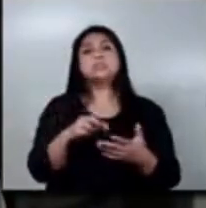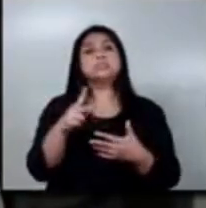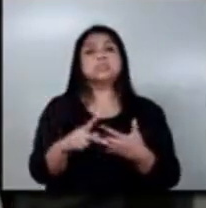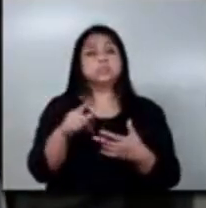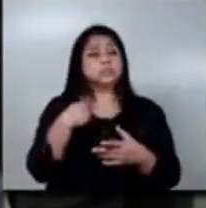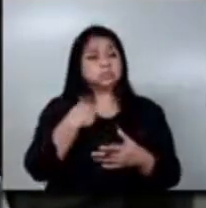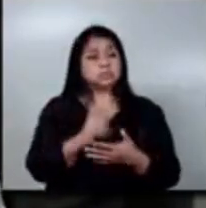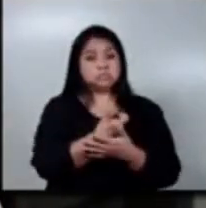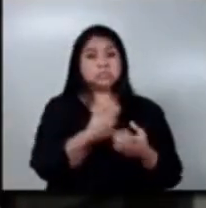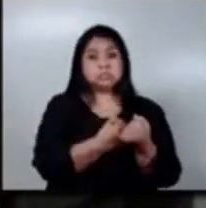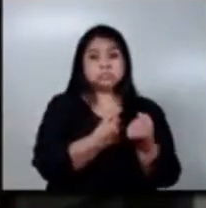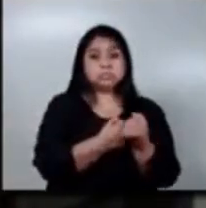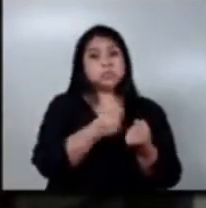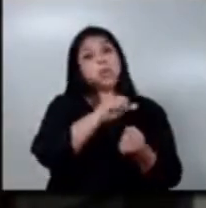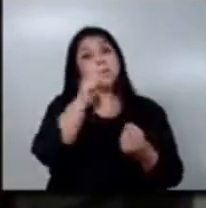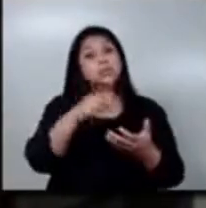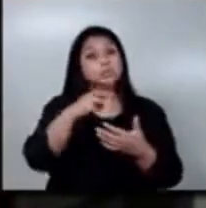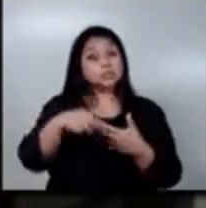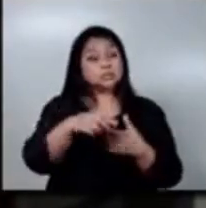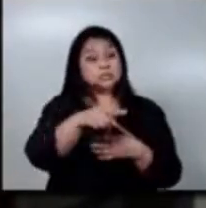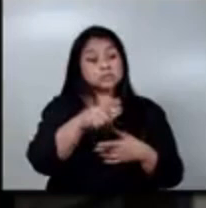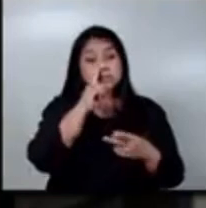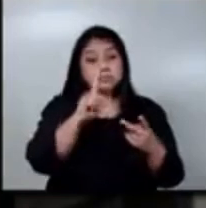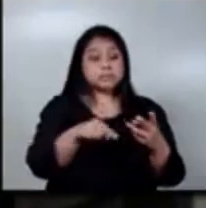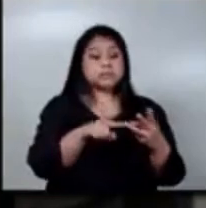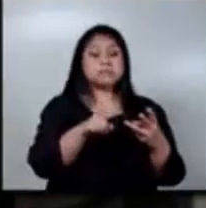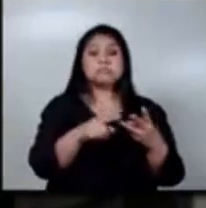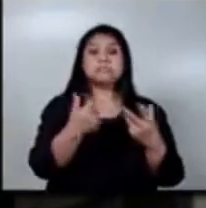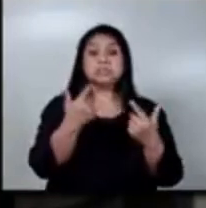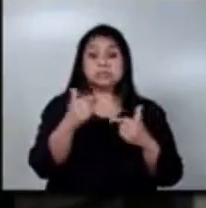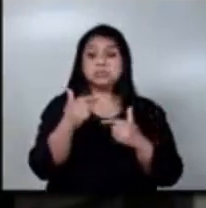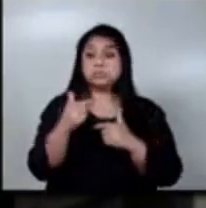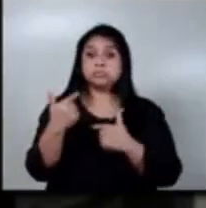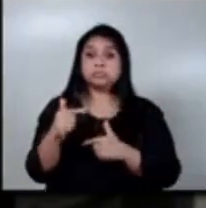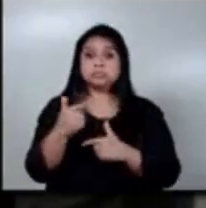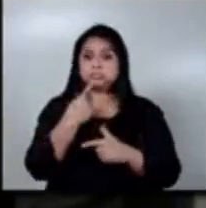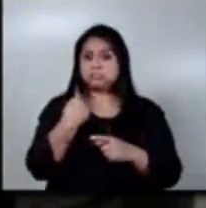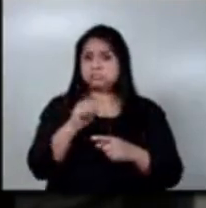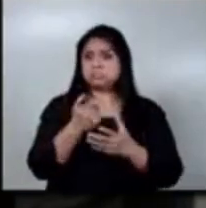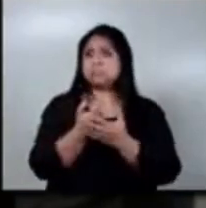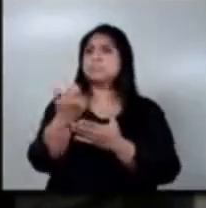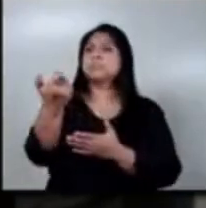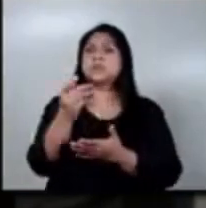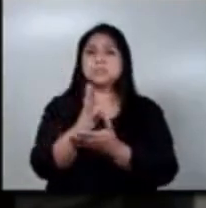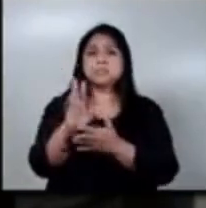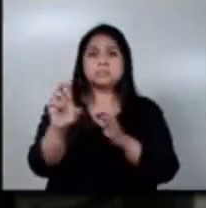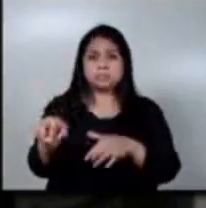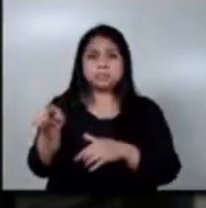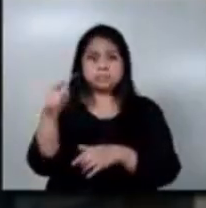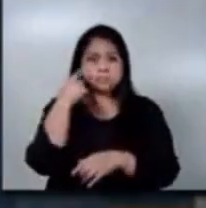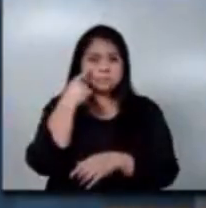agricultores? ¿Y si habrán algunas restricciones con respecto al cobro de este seguro para las personas que sean beneficiadas?